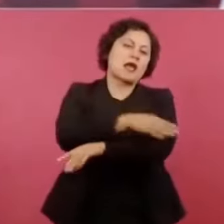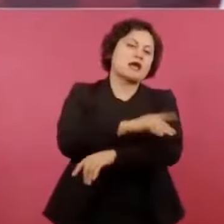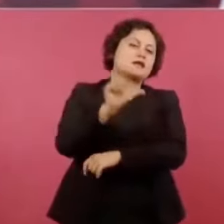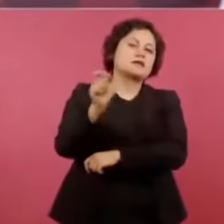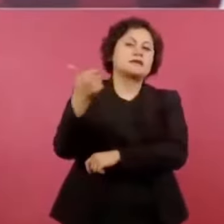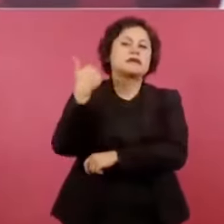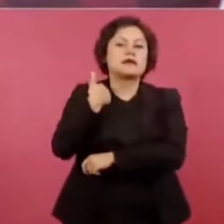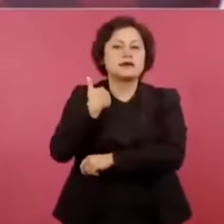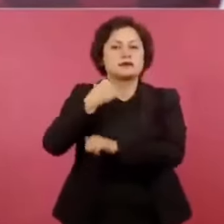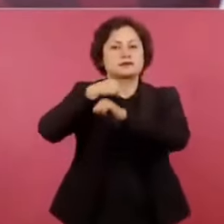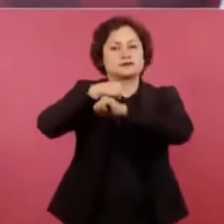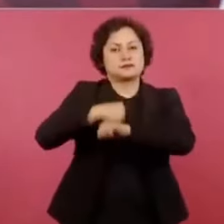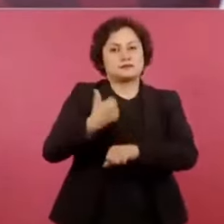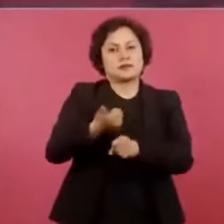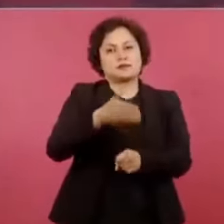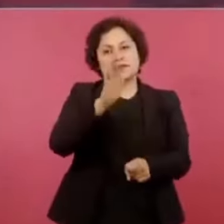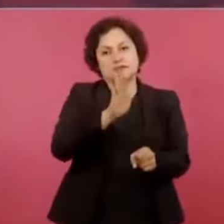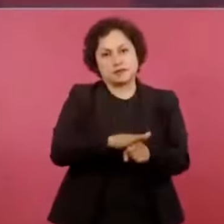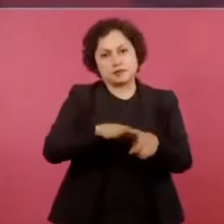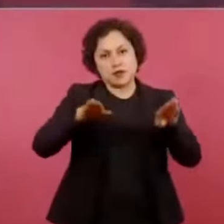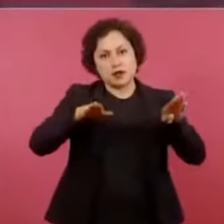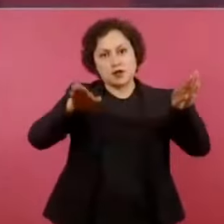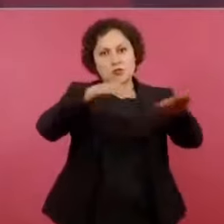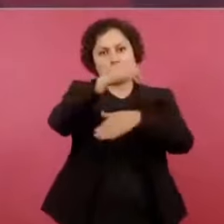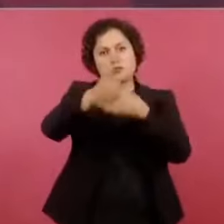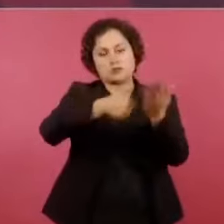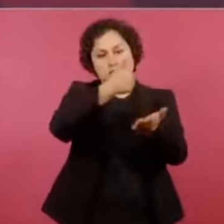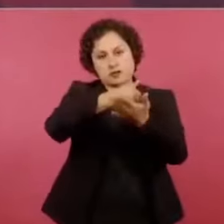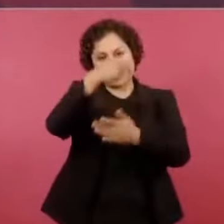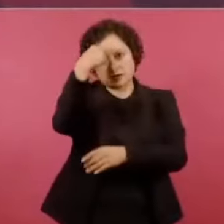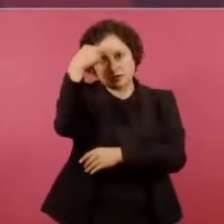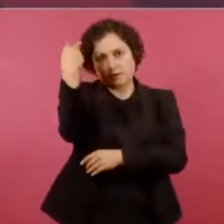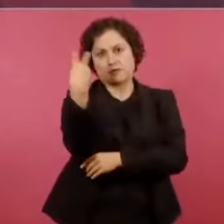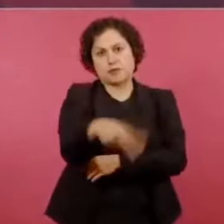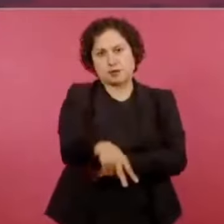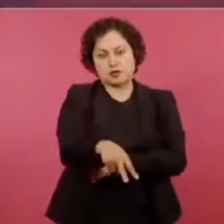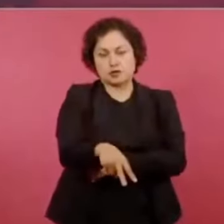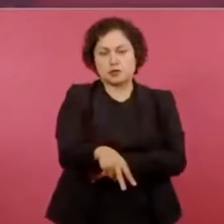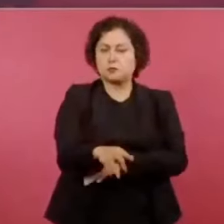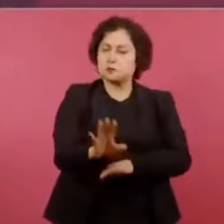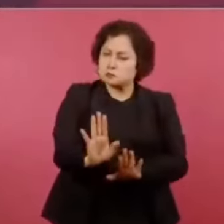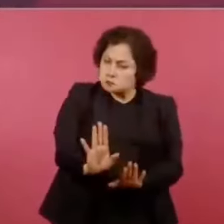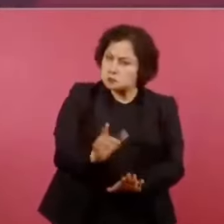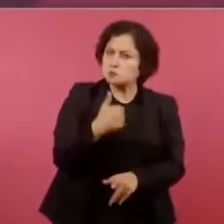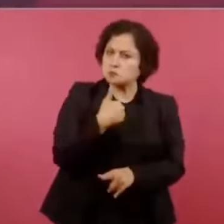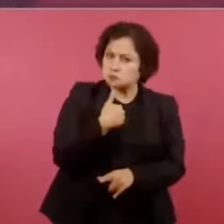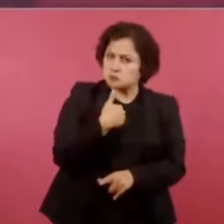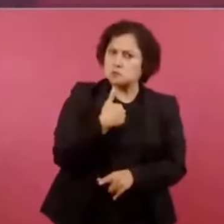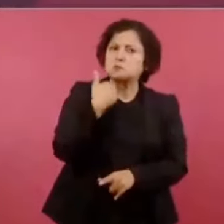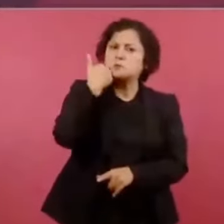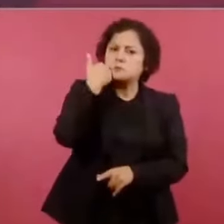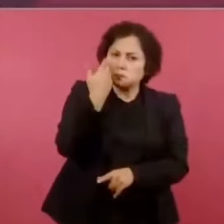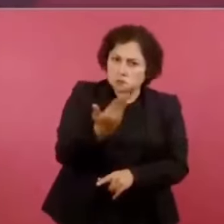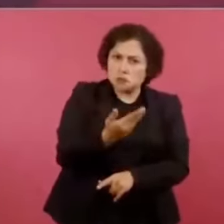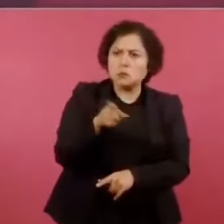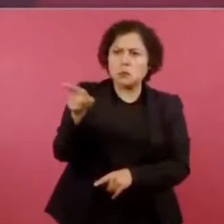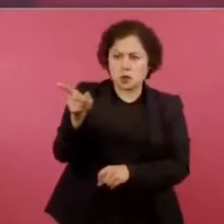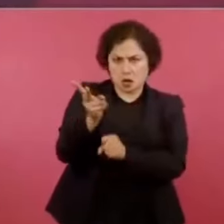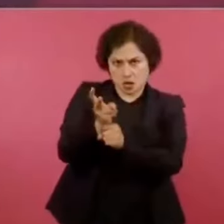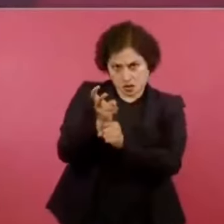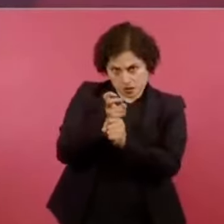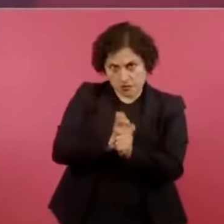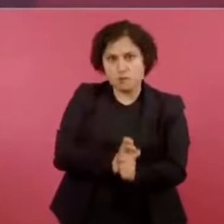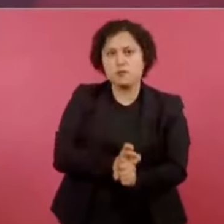Y me gustaría, es más, lo invito a él, desde luego pidiéndole